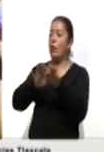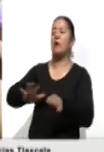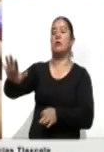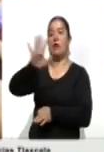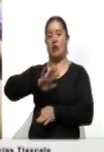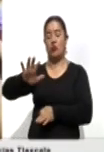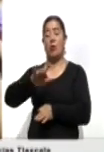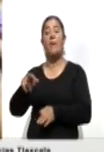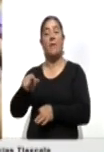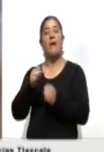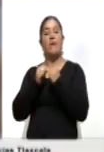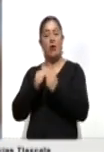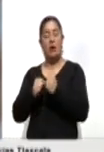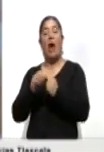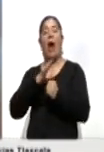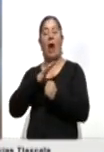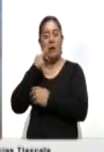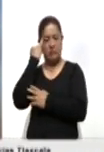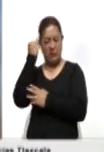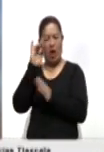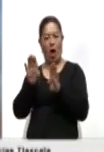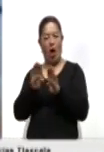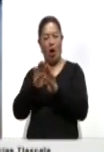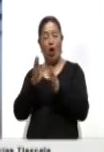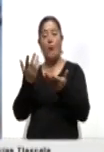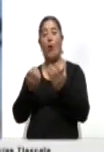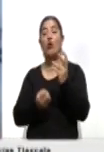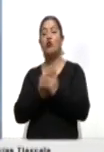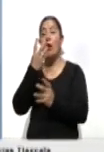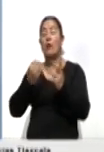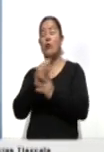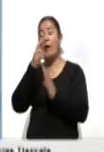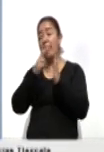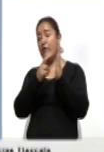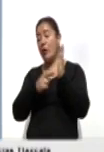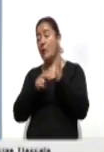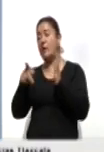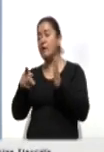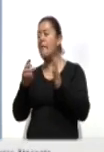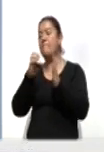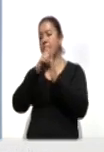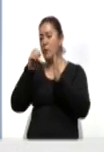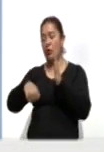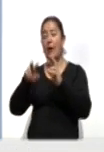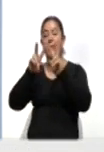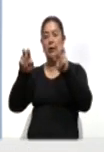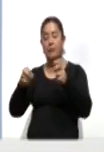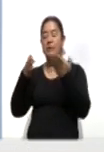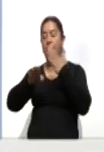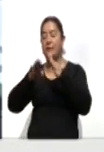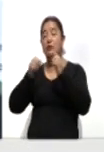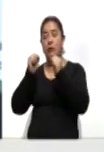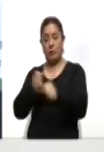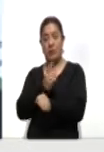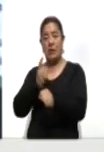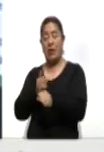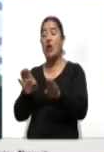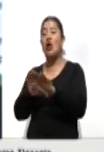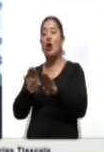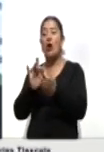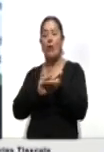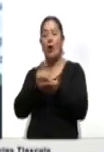para fortalecer las estrategias ante COVID-19, como son los códigos de bioseguridad, la implementación del tratamiento